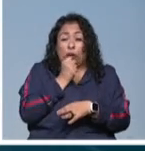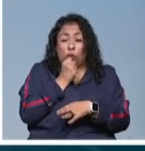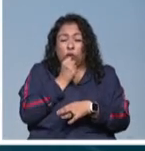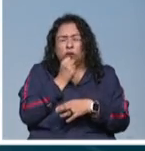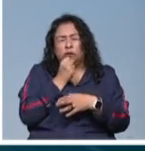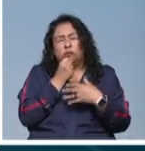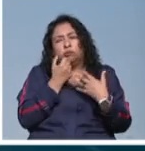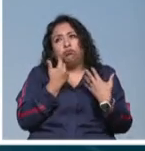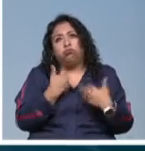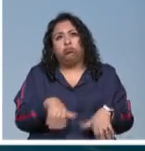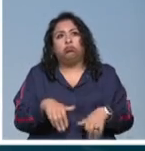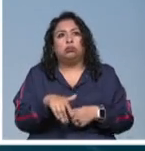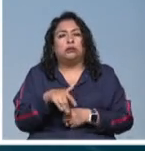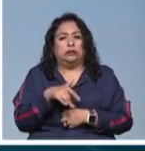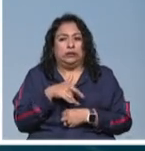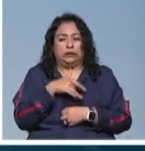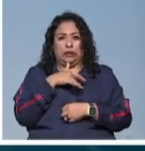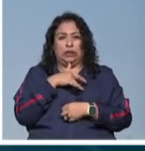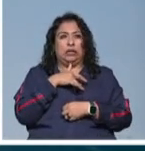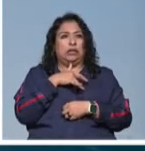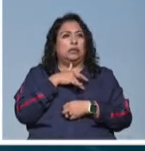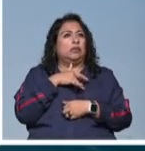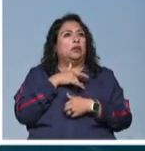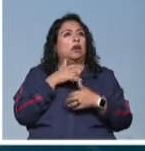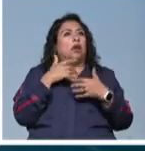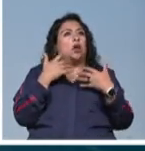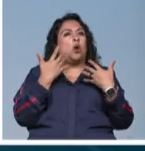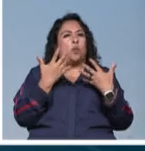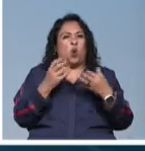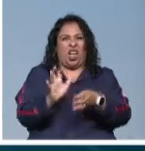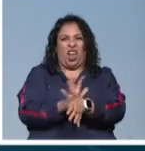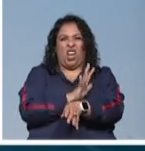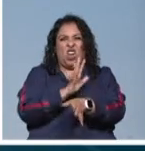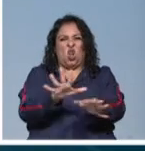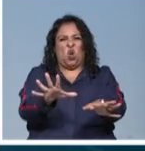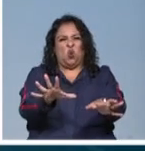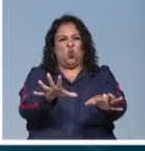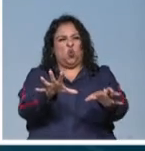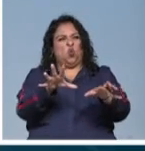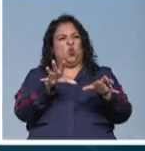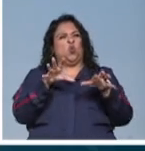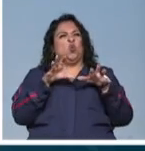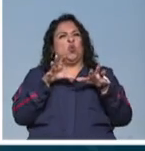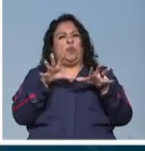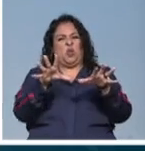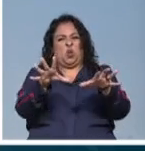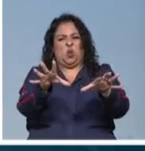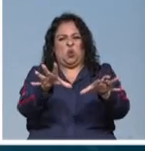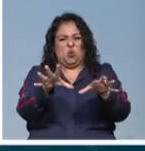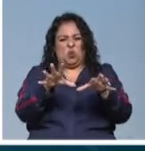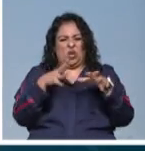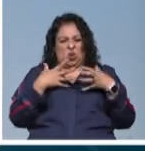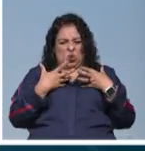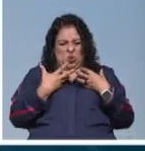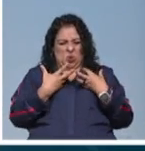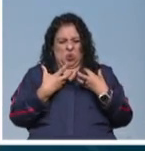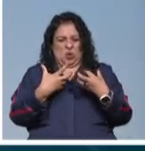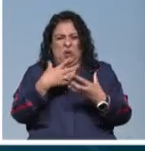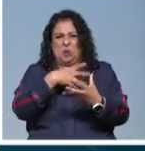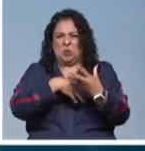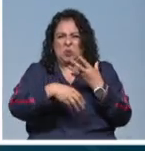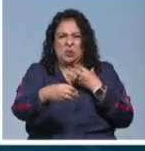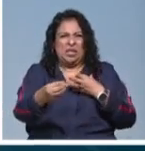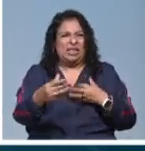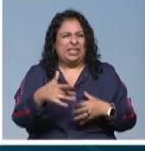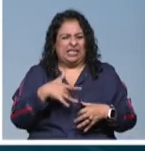híjole, te da una cantidad de energía y te la chupa al mismo tiempo. Y es una sensación,